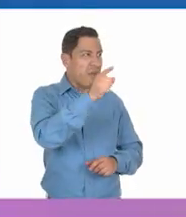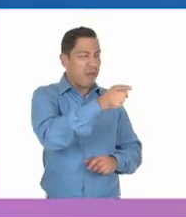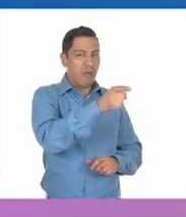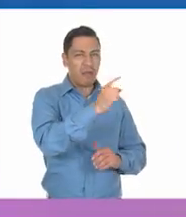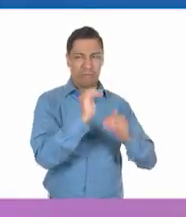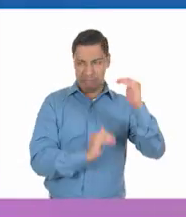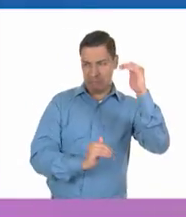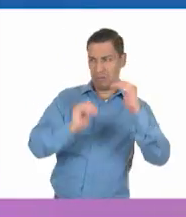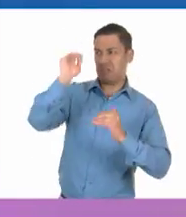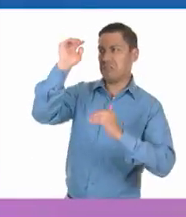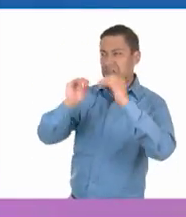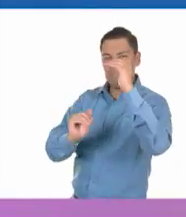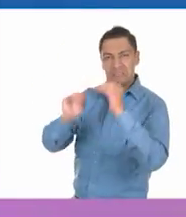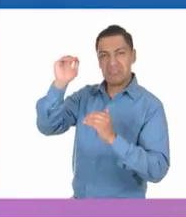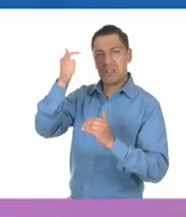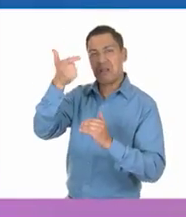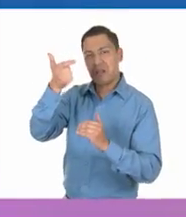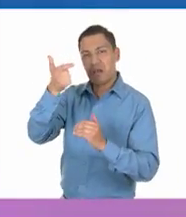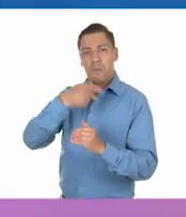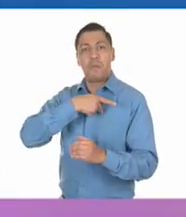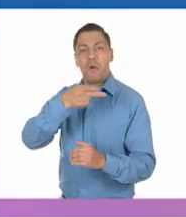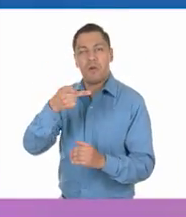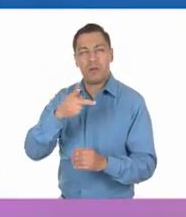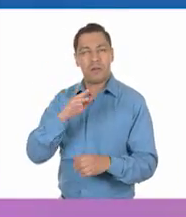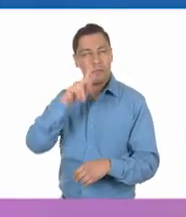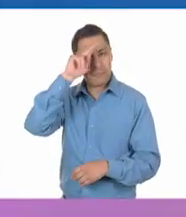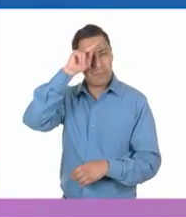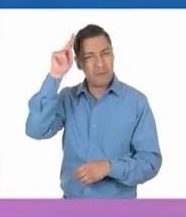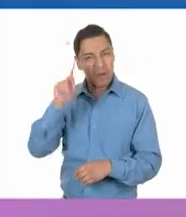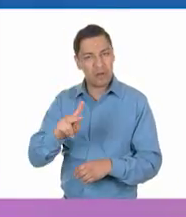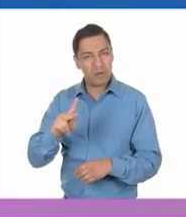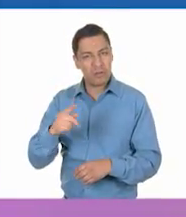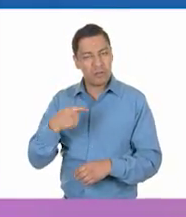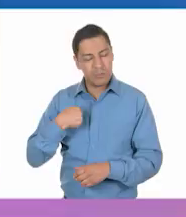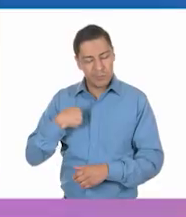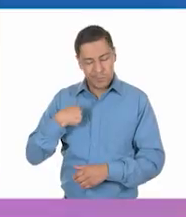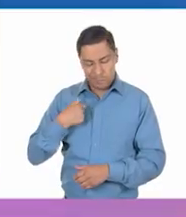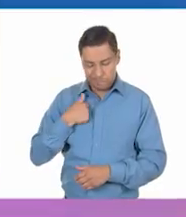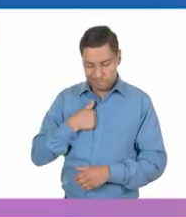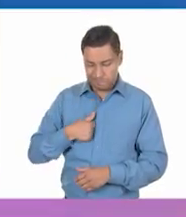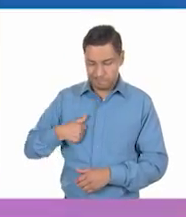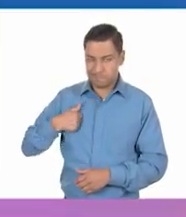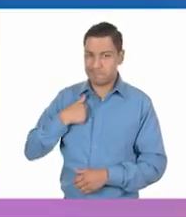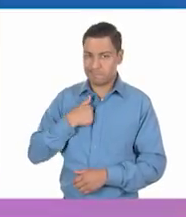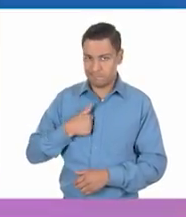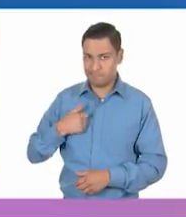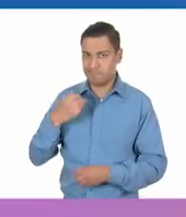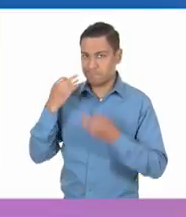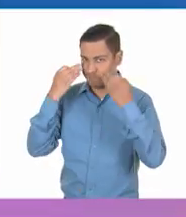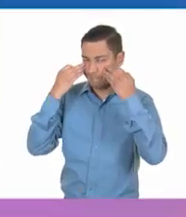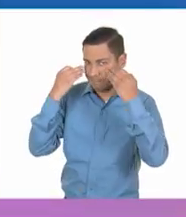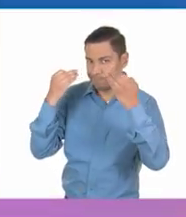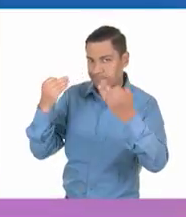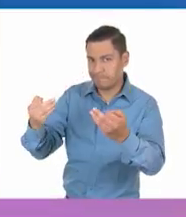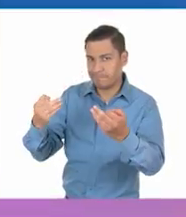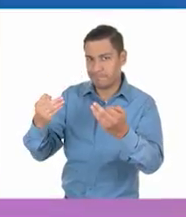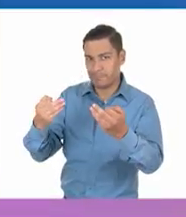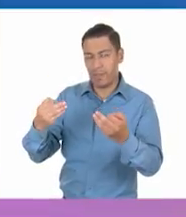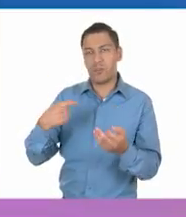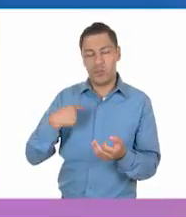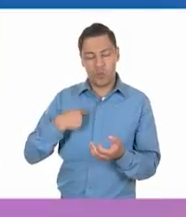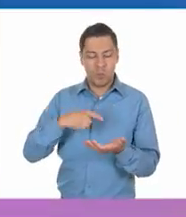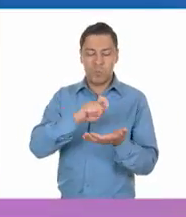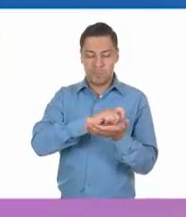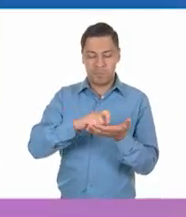otros conflictos. ¡También me dejó impactada! Pero, tomo nota para no olvidarme y